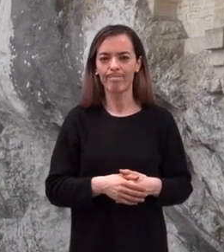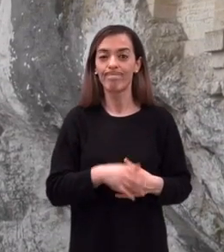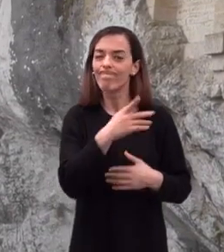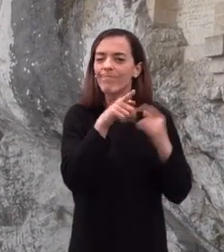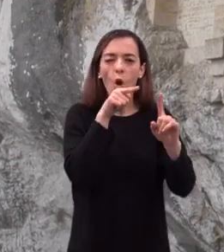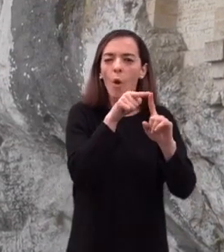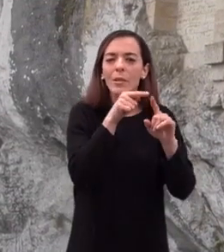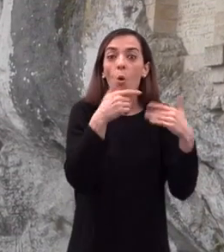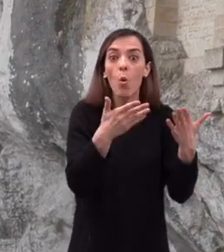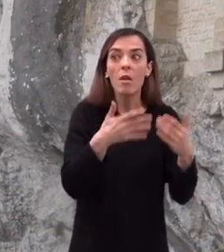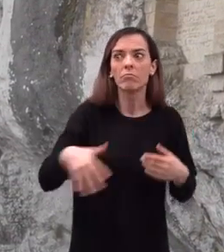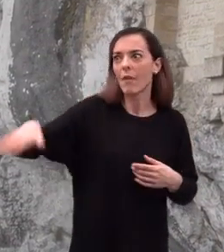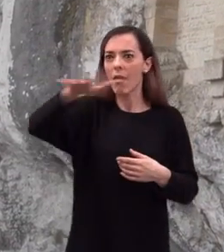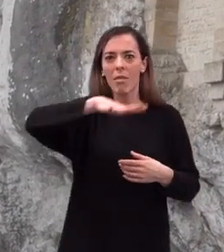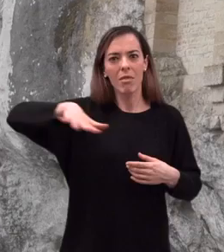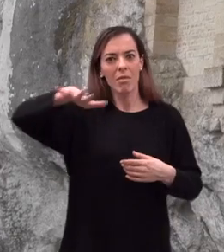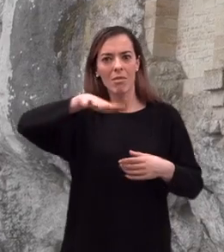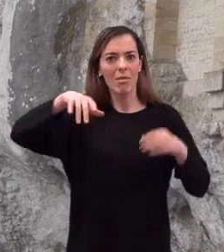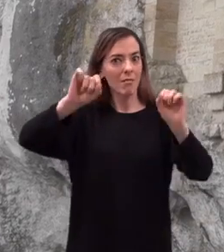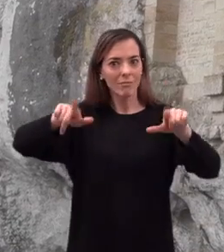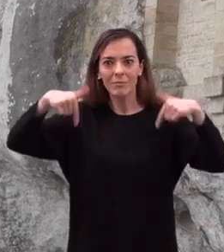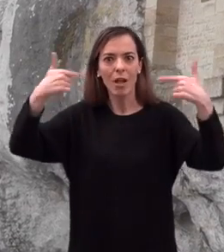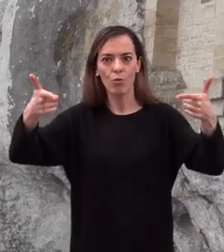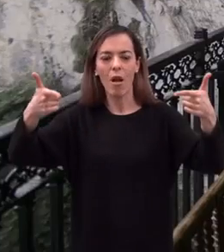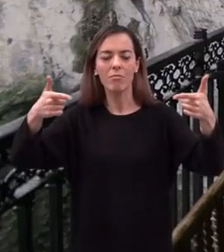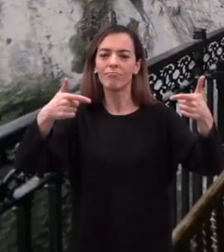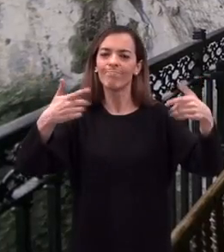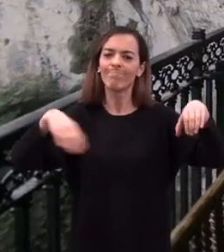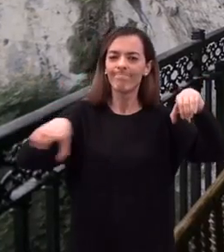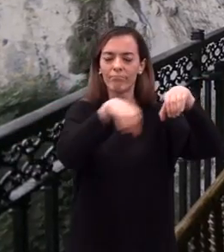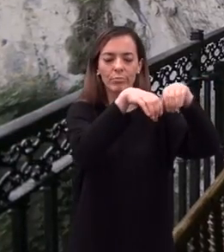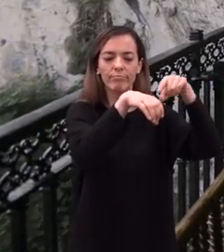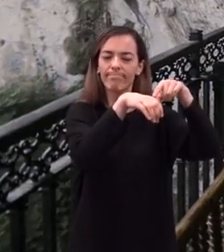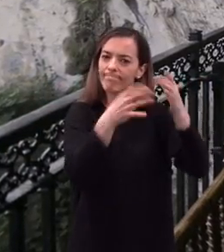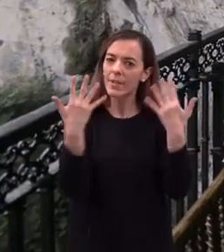y concebida con la intención de integrarse en el marco natural.